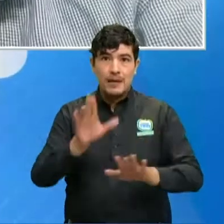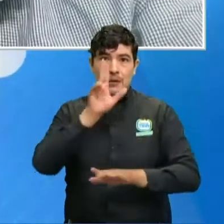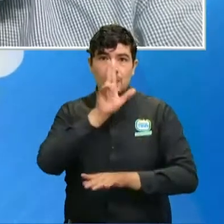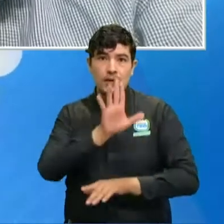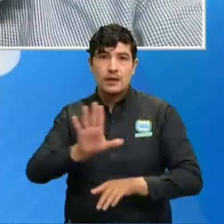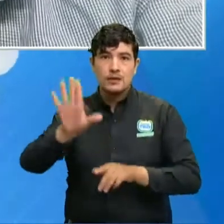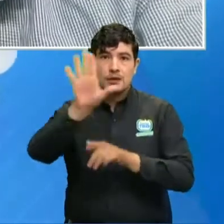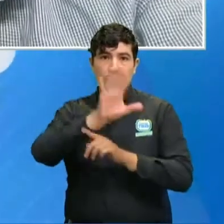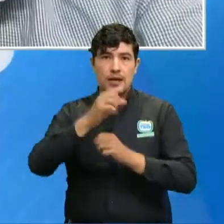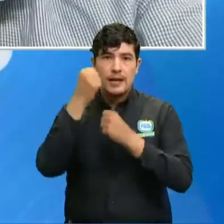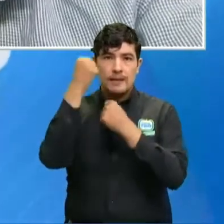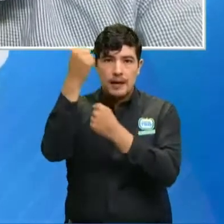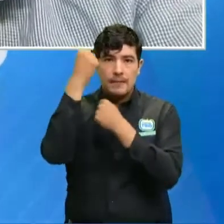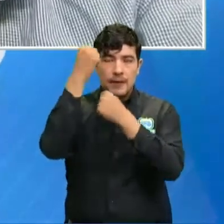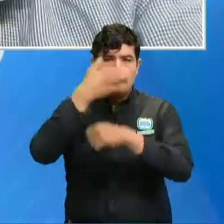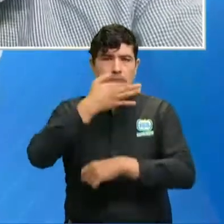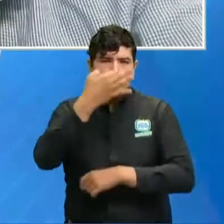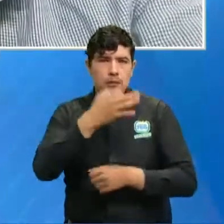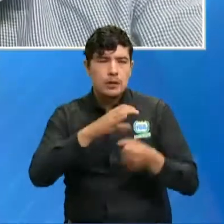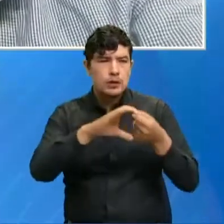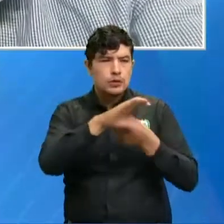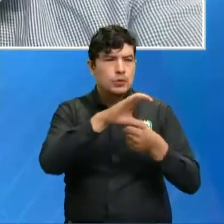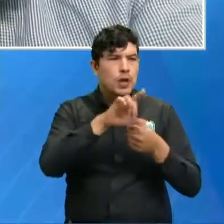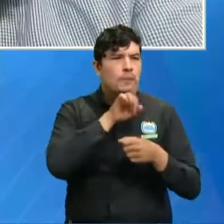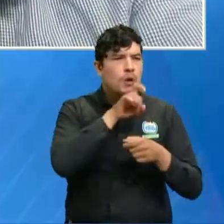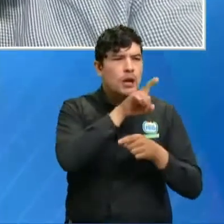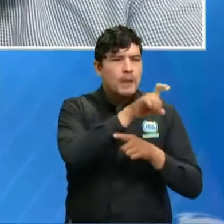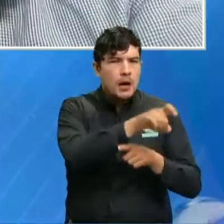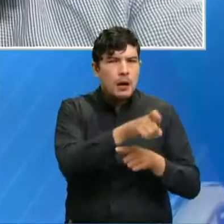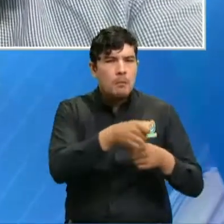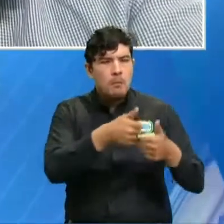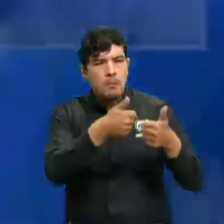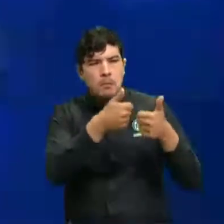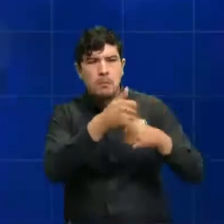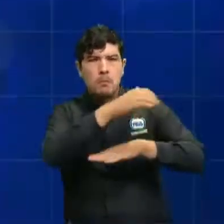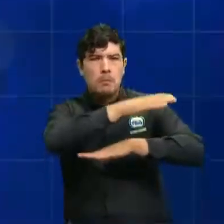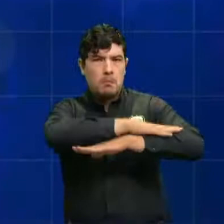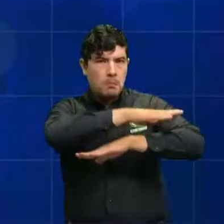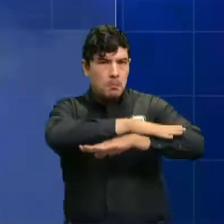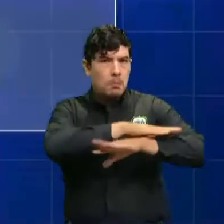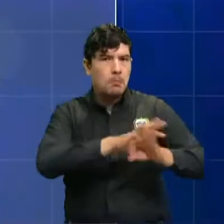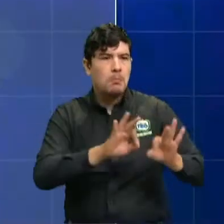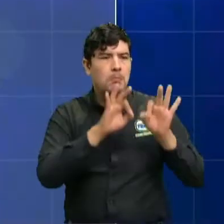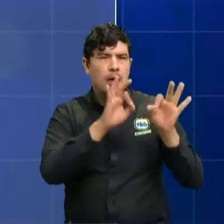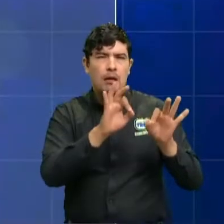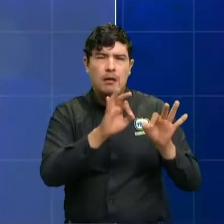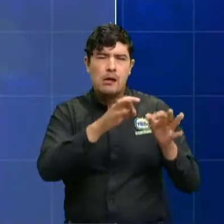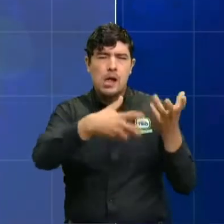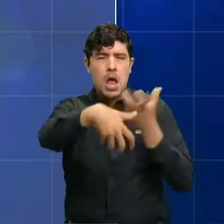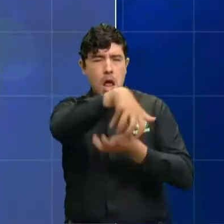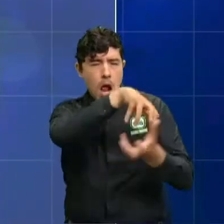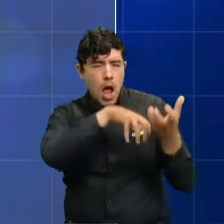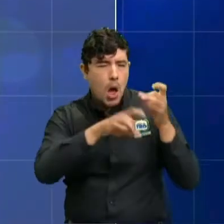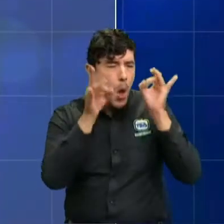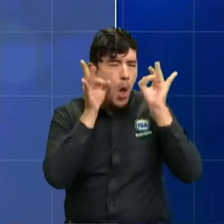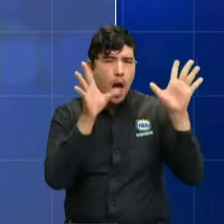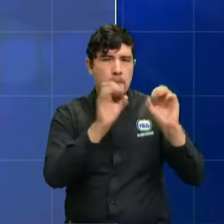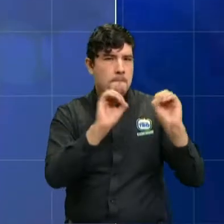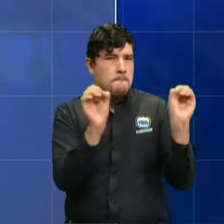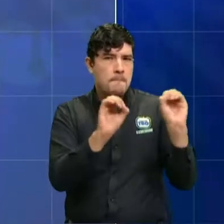cierto, Sergio, en Bucaramanga, pues comparado con otras zonas, no hubo desmanes mayores, sino puntuales,